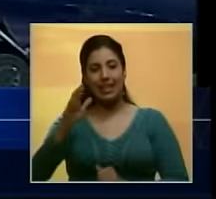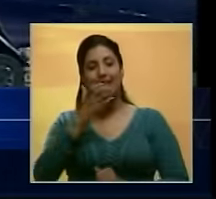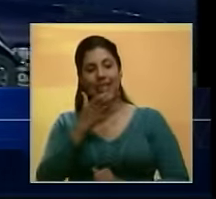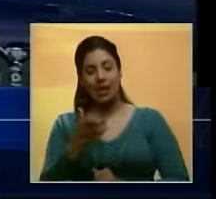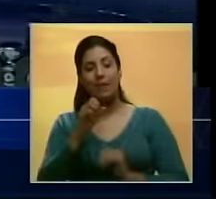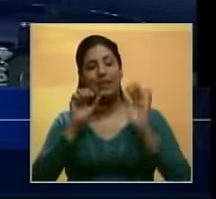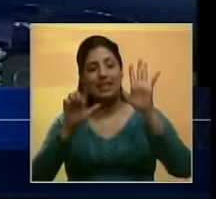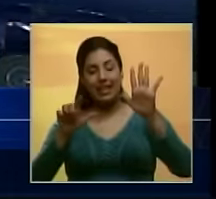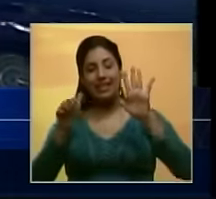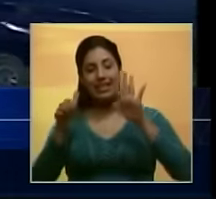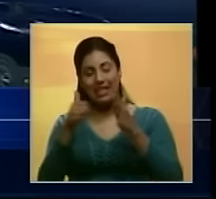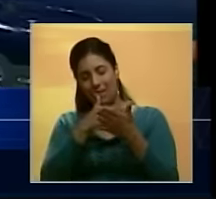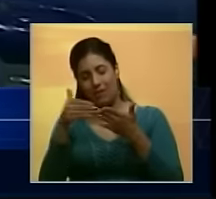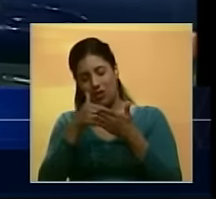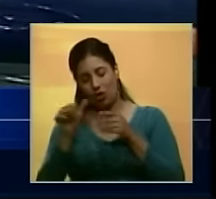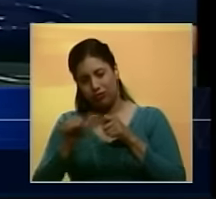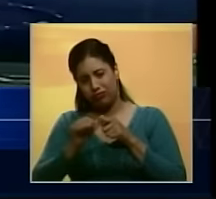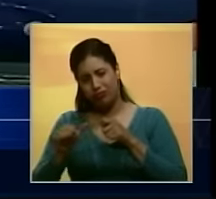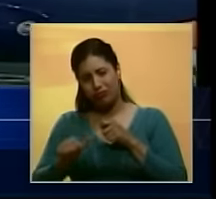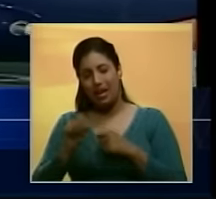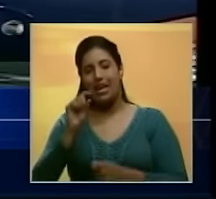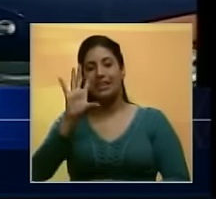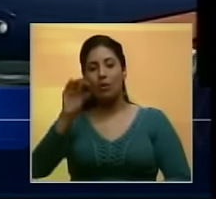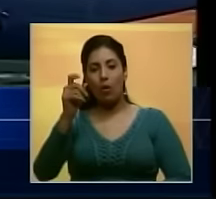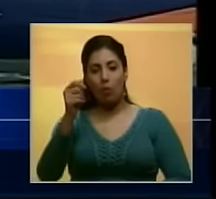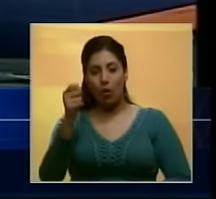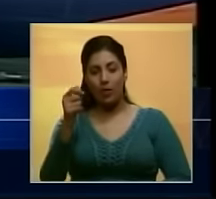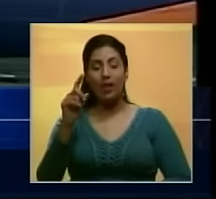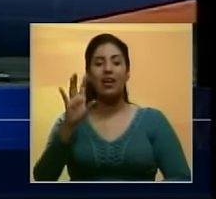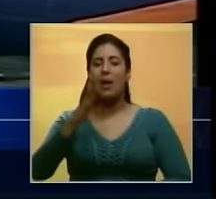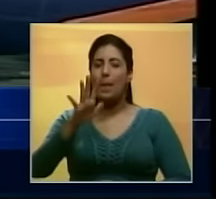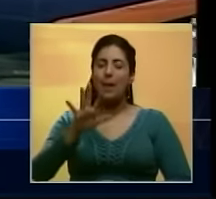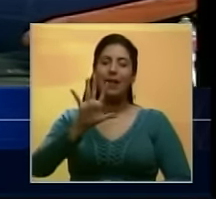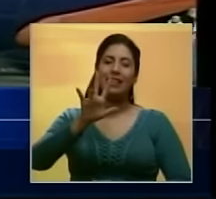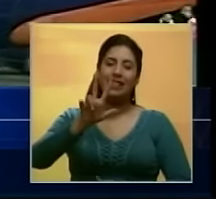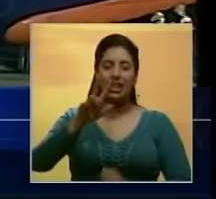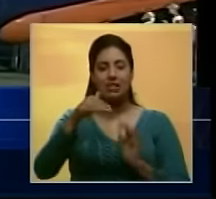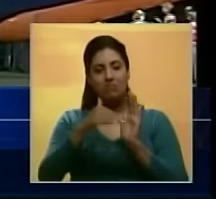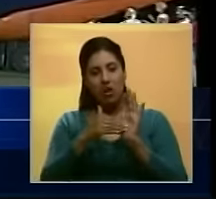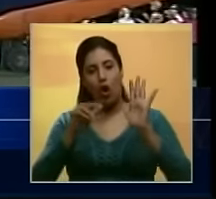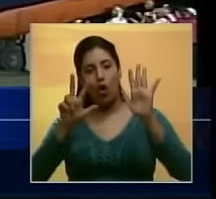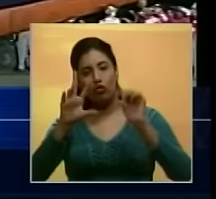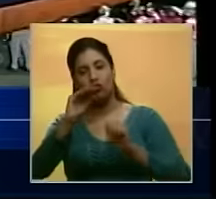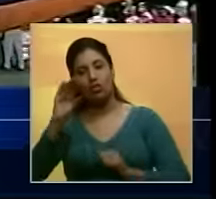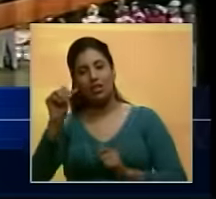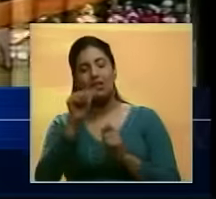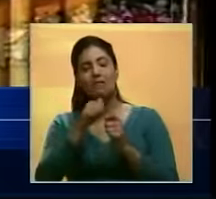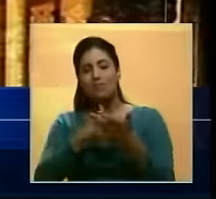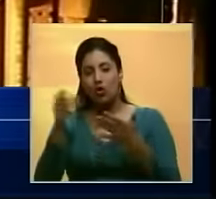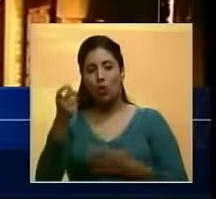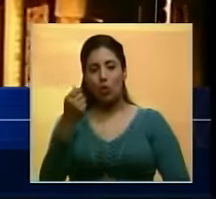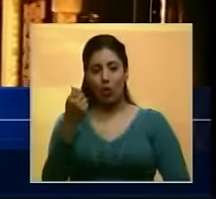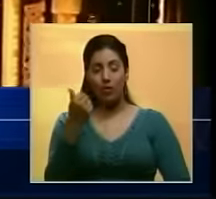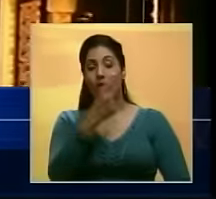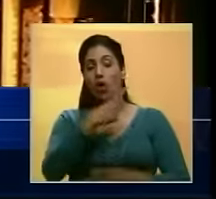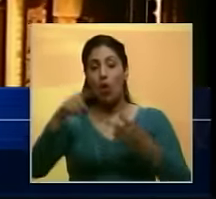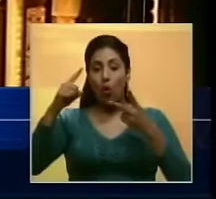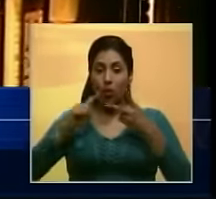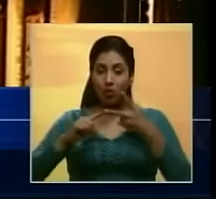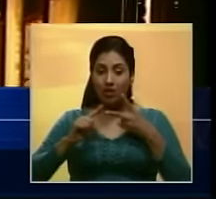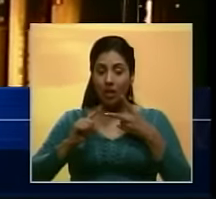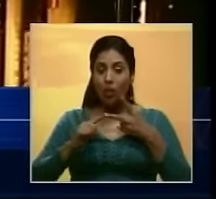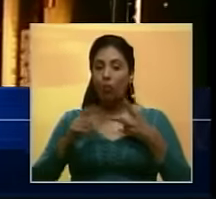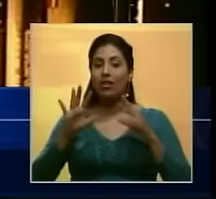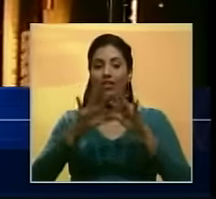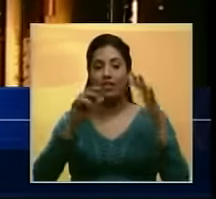millones de unidades de piezas de bolívares 50 por aproximadamente 3.800 millones de bolívares. Una segunda carga que